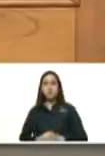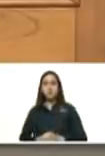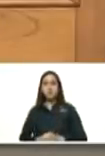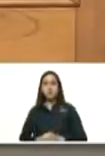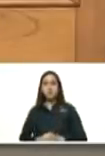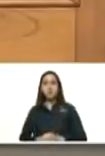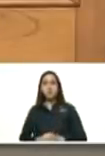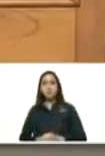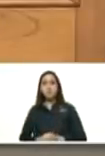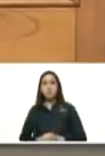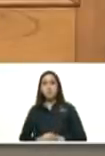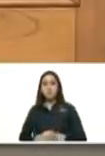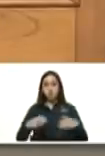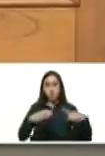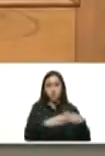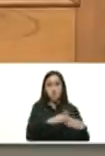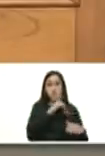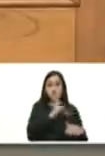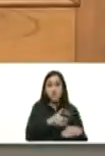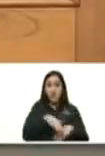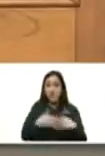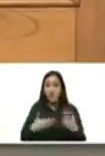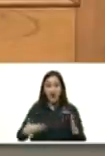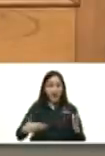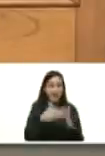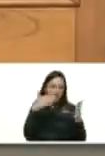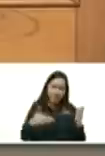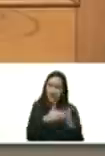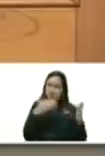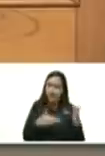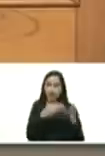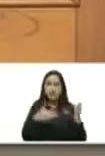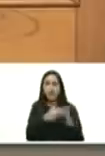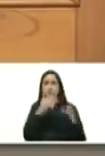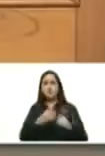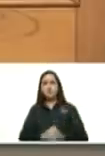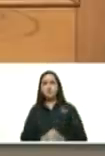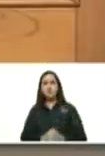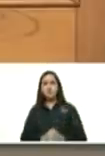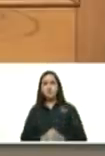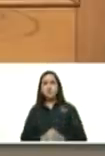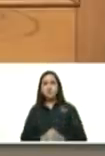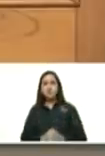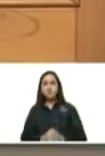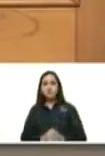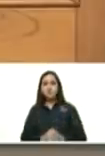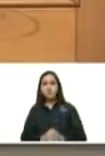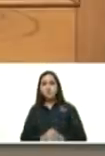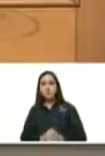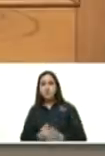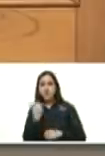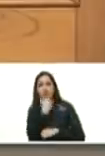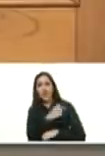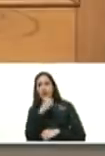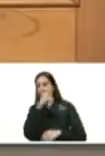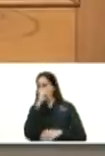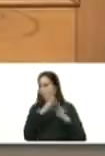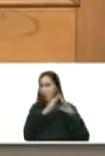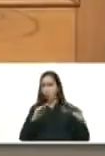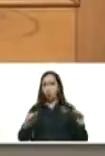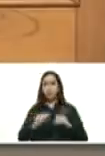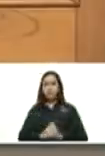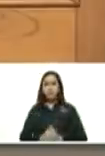a los chicos malos ataques ataques ataques ataques le niegan el agua le niegan todo